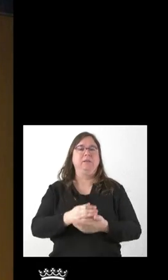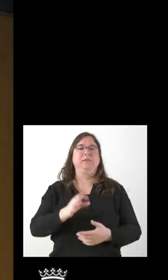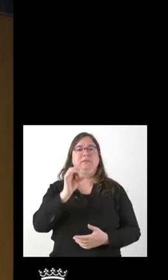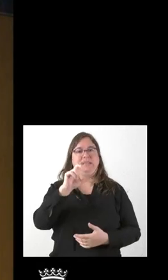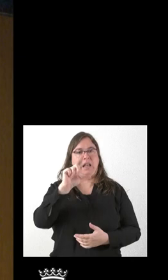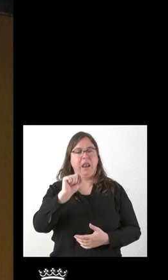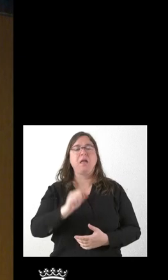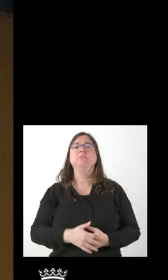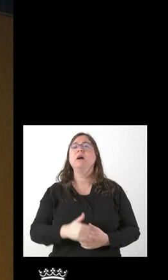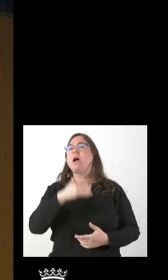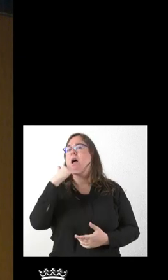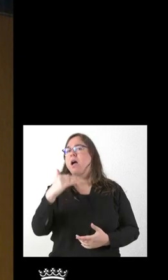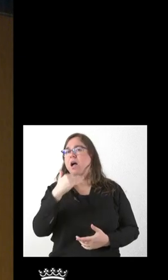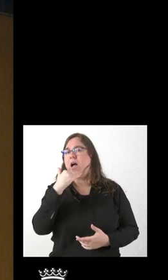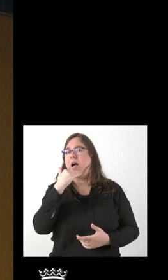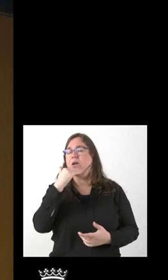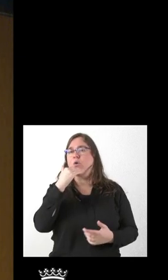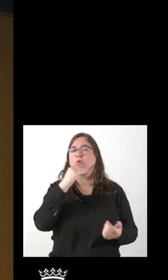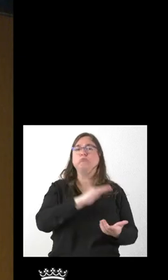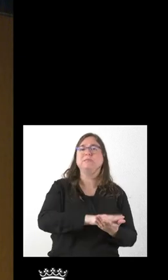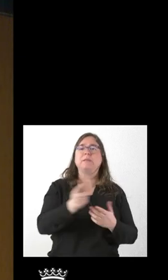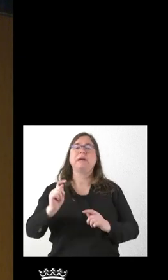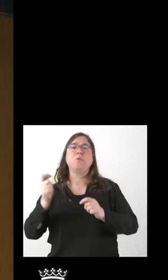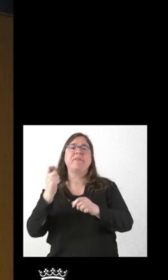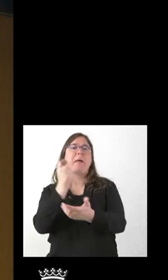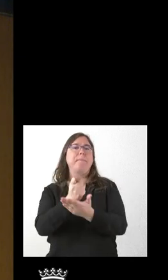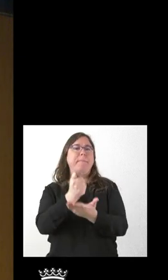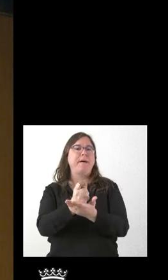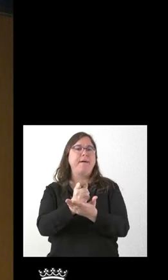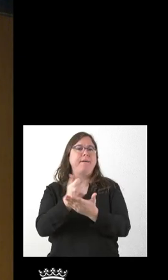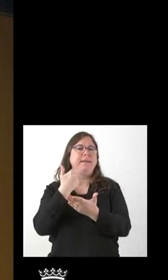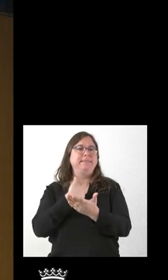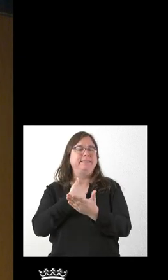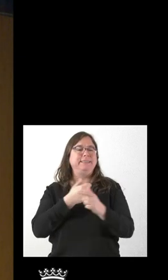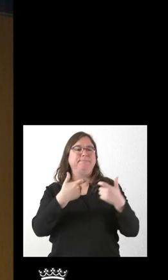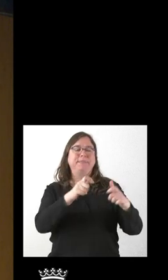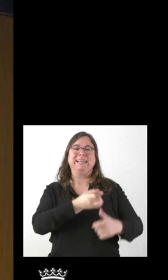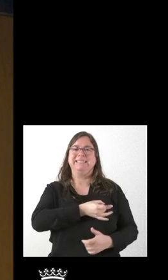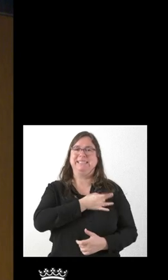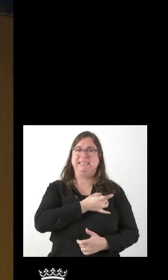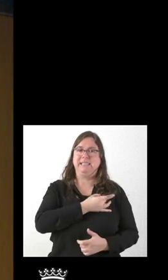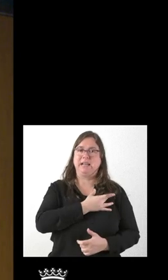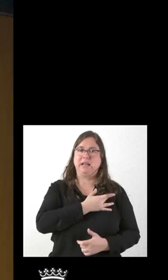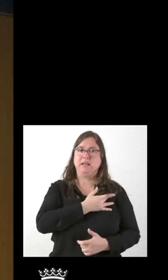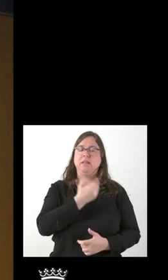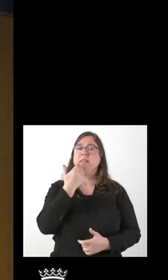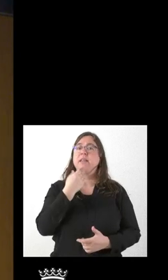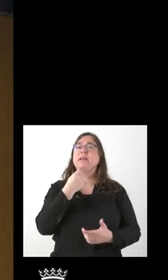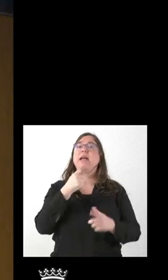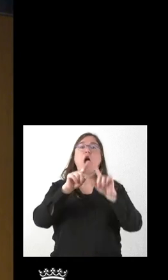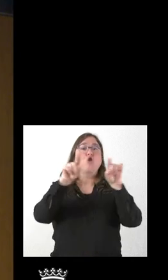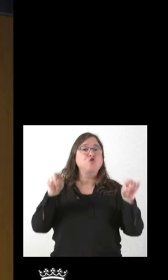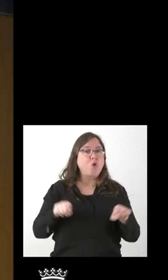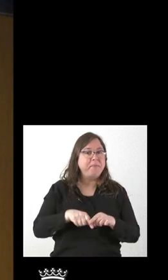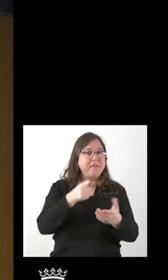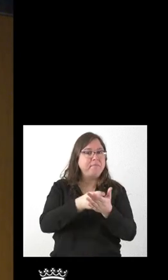traspaso para que se empiecen a pagar, porque nos comentaban el otro día, la parte sindical, que se habían dejado de pagar las nóminas.